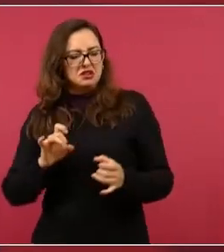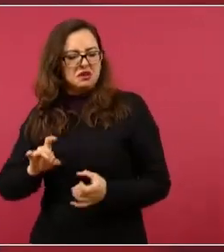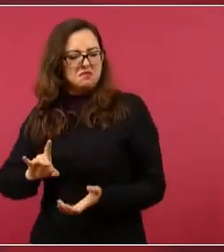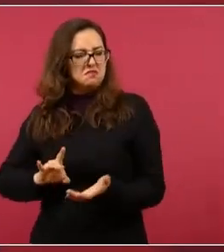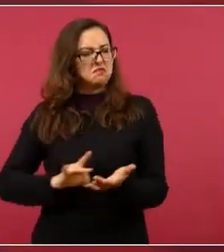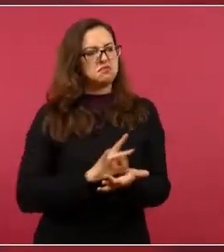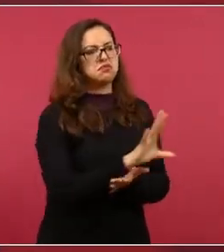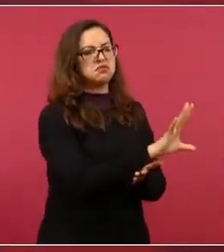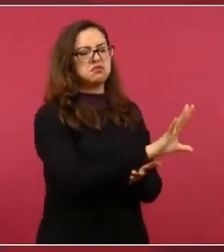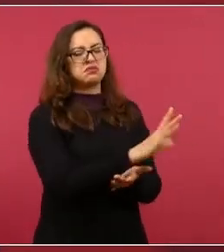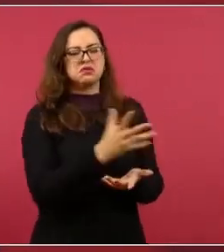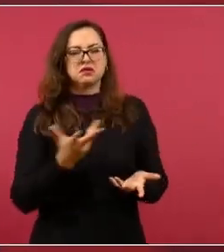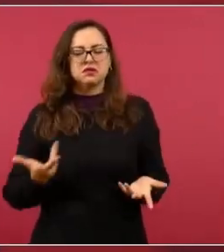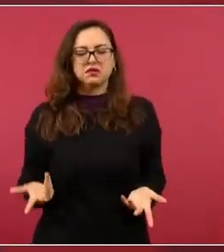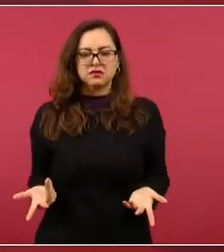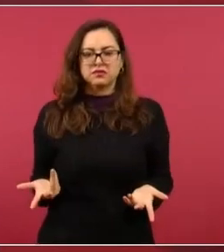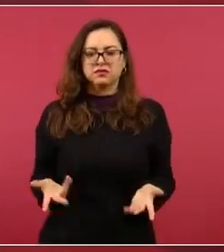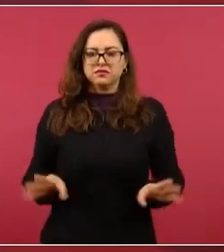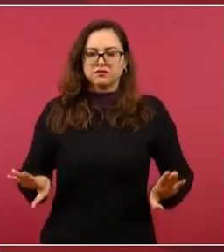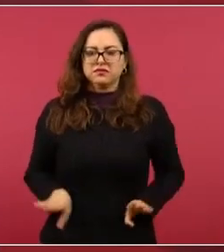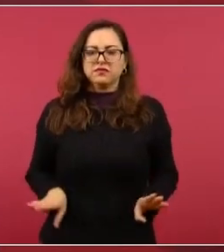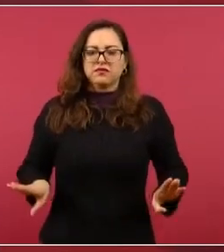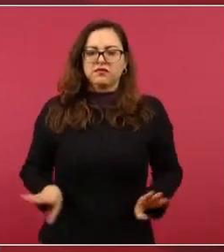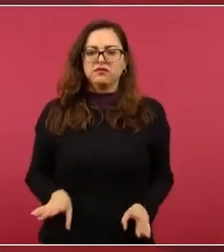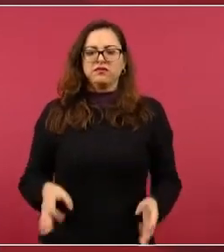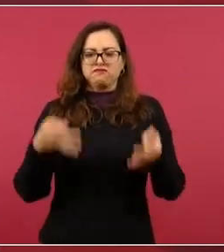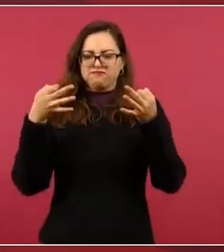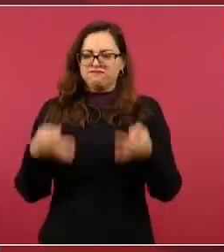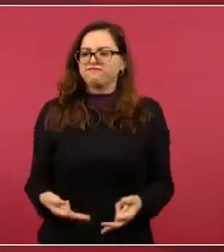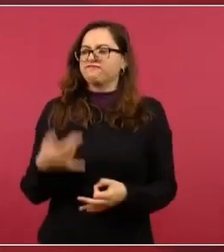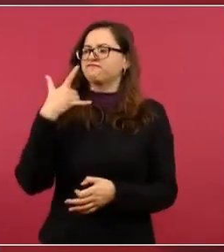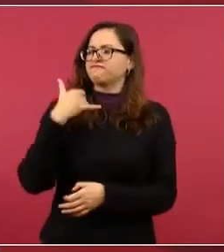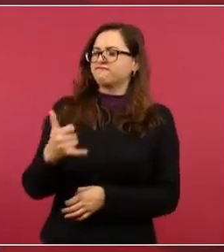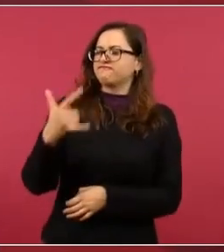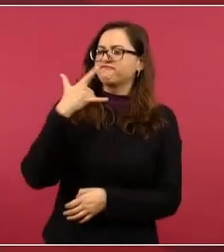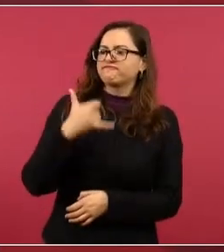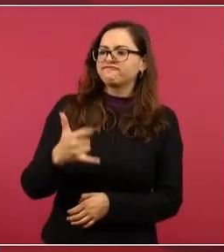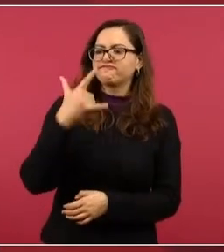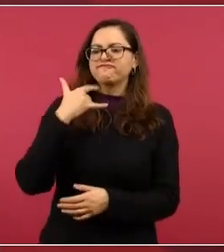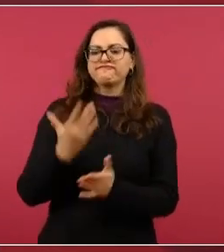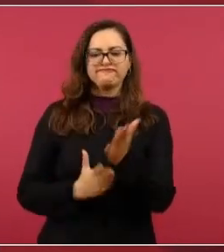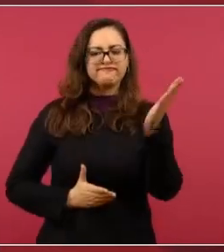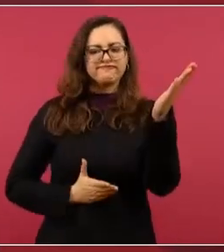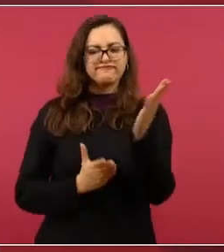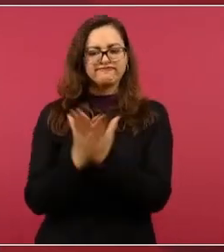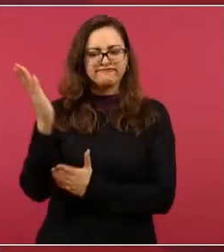con principios, con perseverancia, con rectitud.